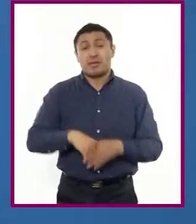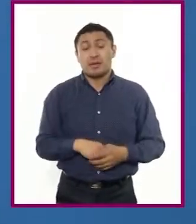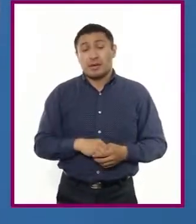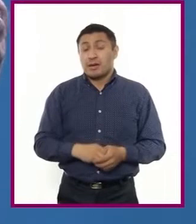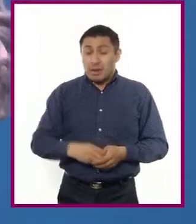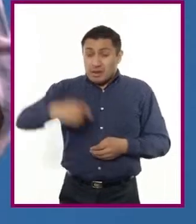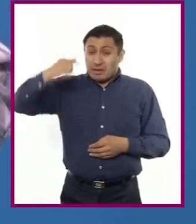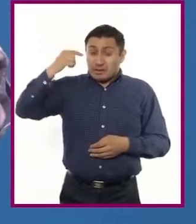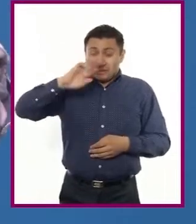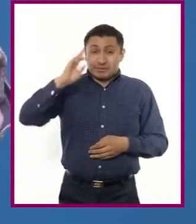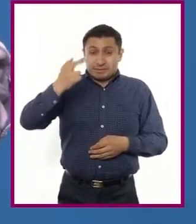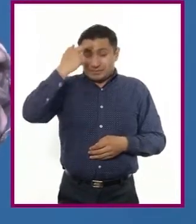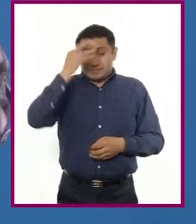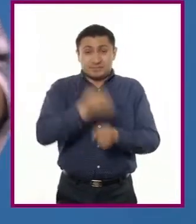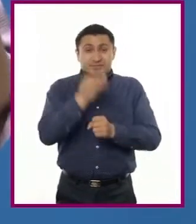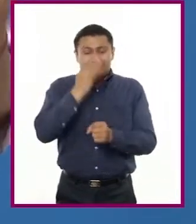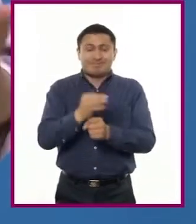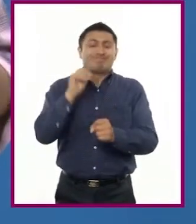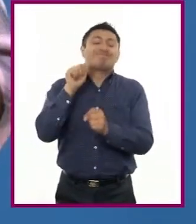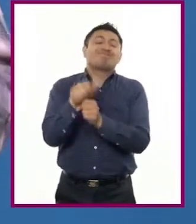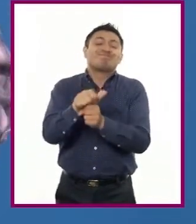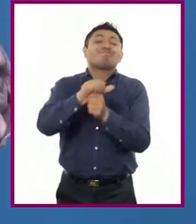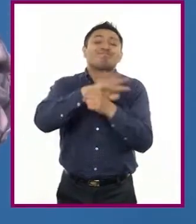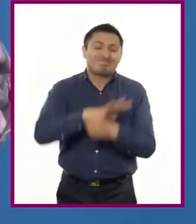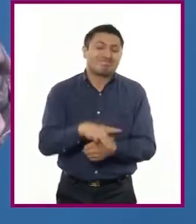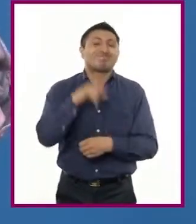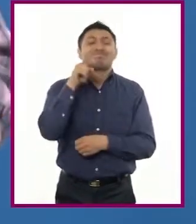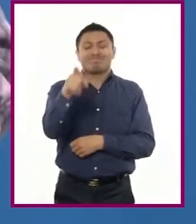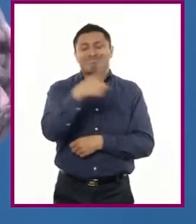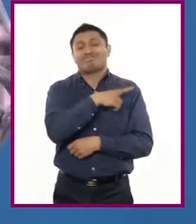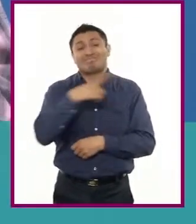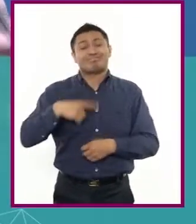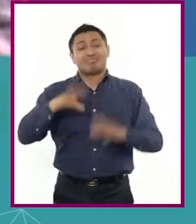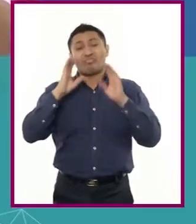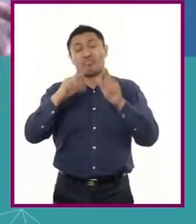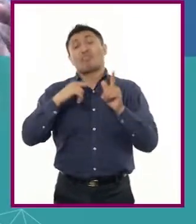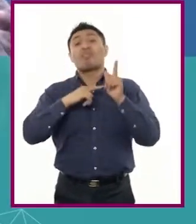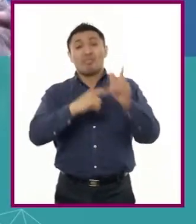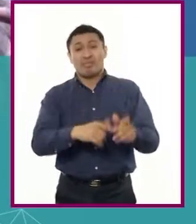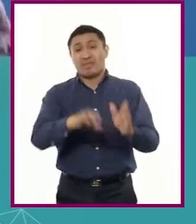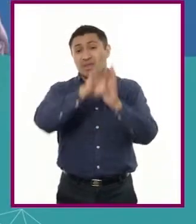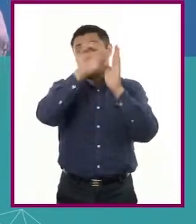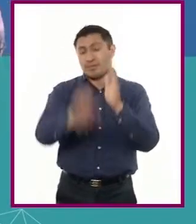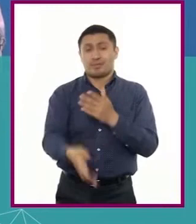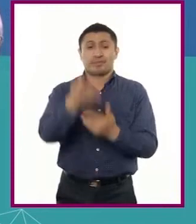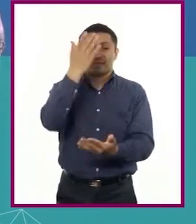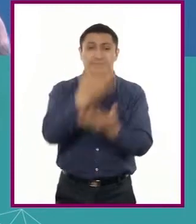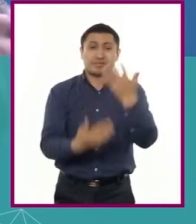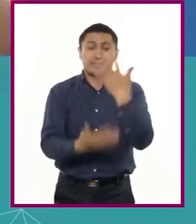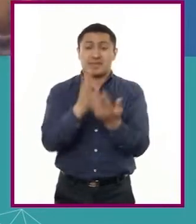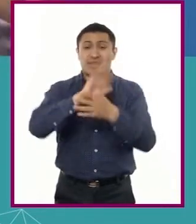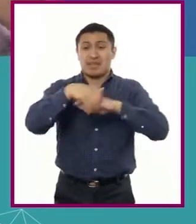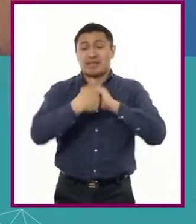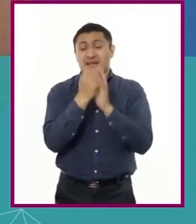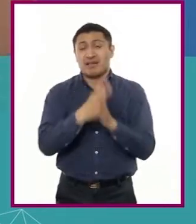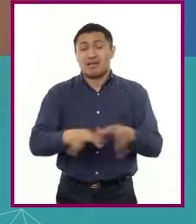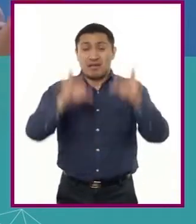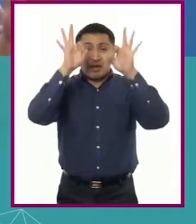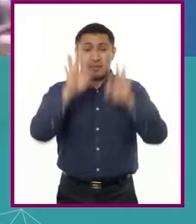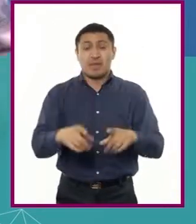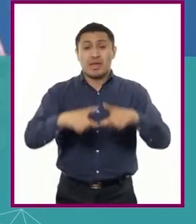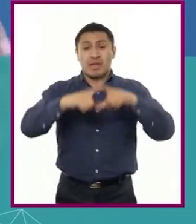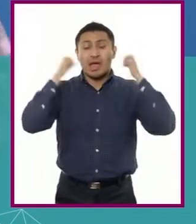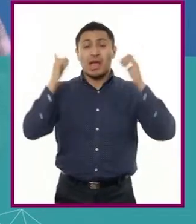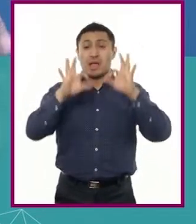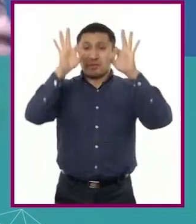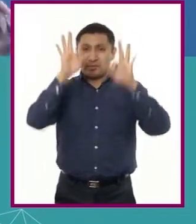que durante esta contingencia sanitaria debemos mantener las medidas de higiene, como el constante lavado de manos y el correcto uso